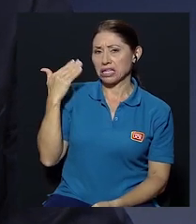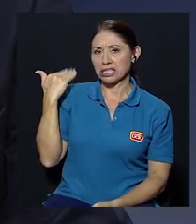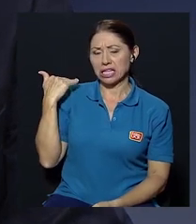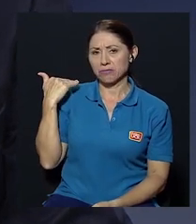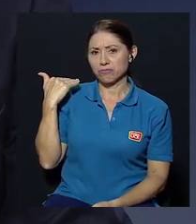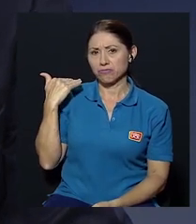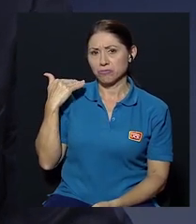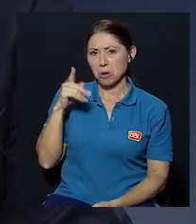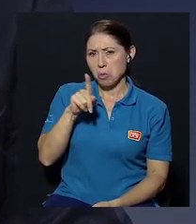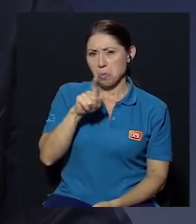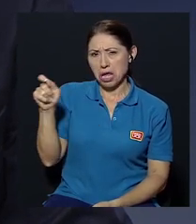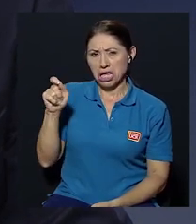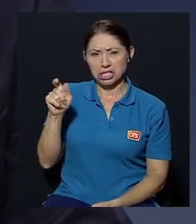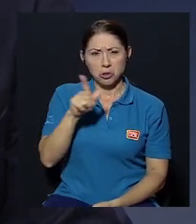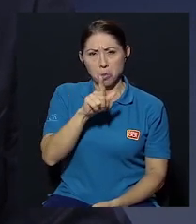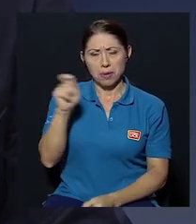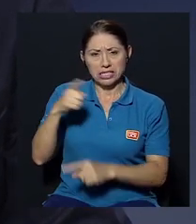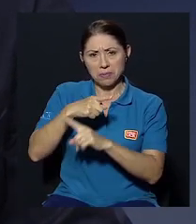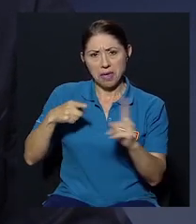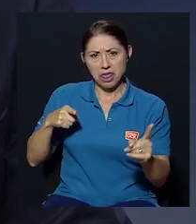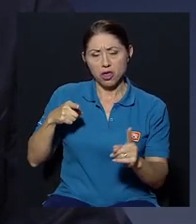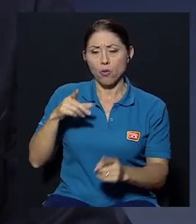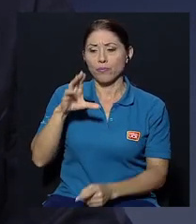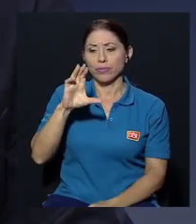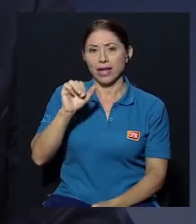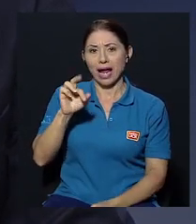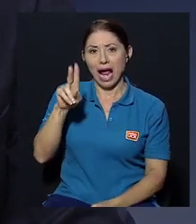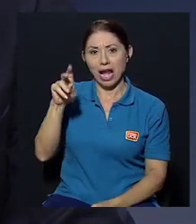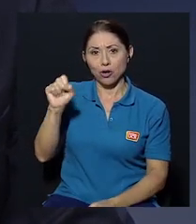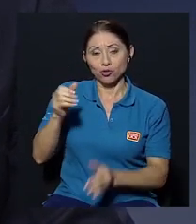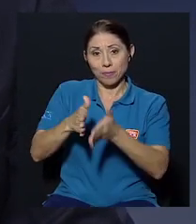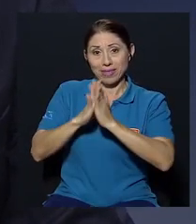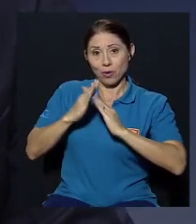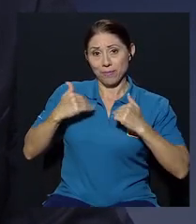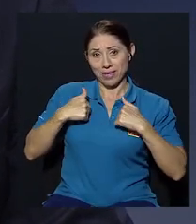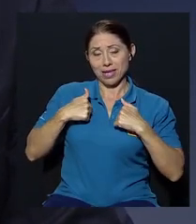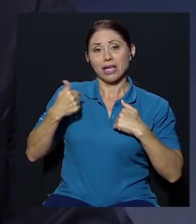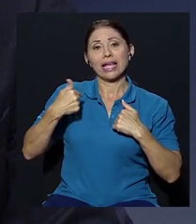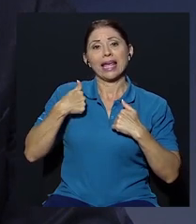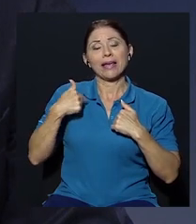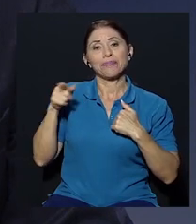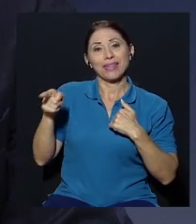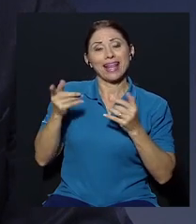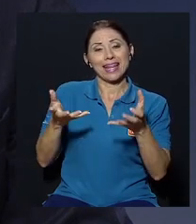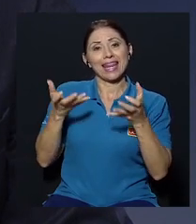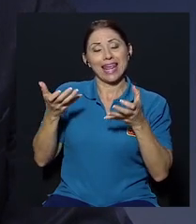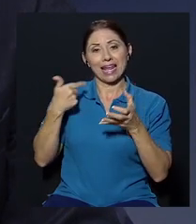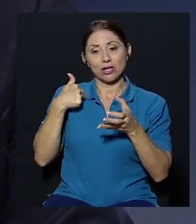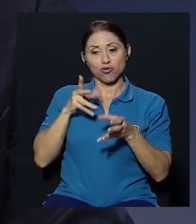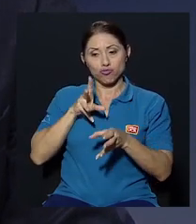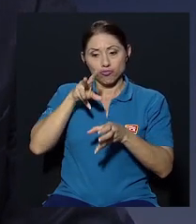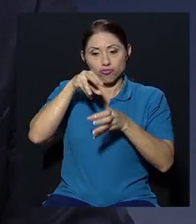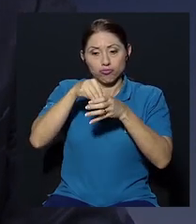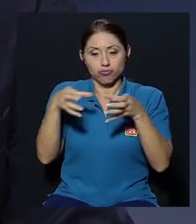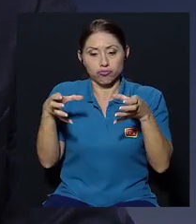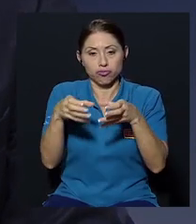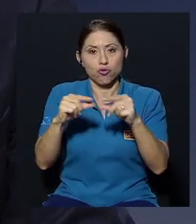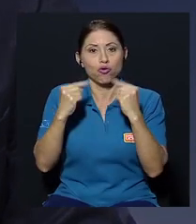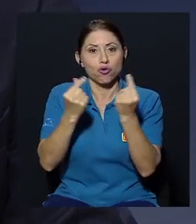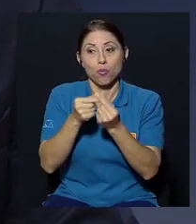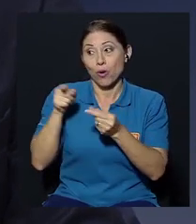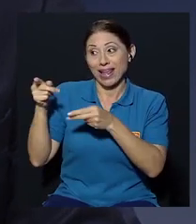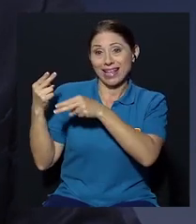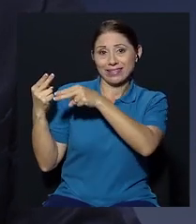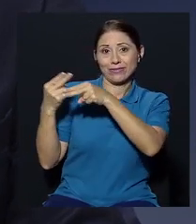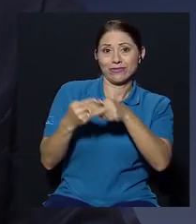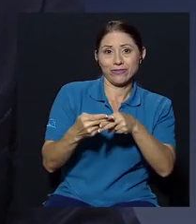me pidió desde hace mes mes y medio más o menos que él quería que fuese parte de un grupo que